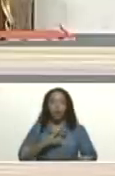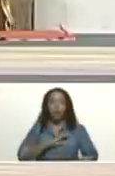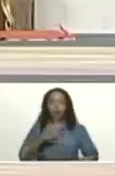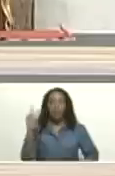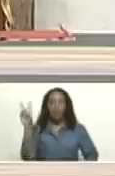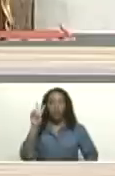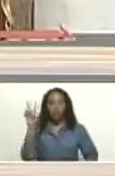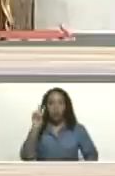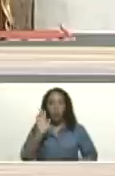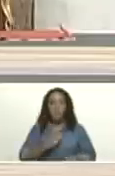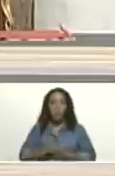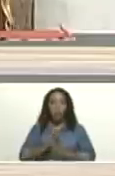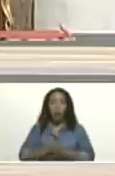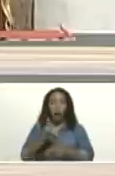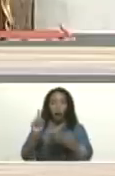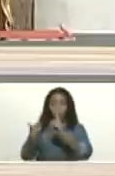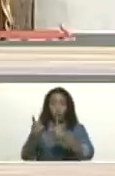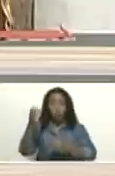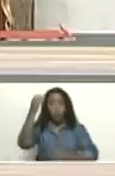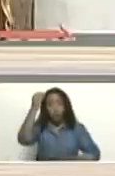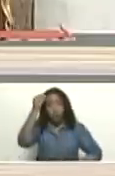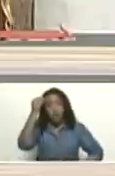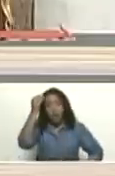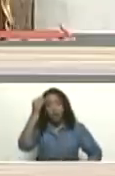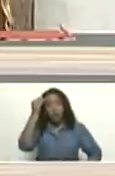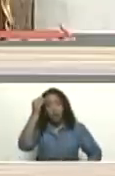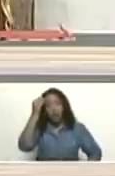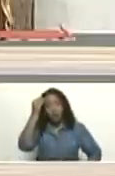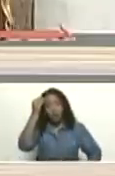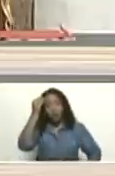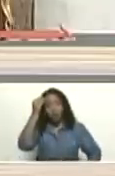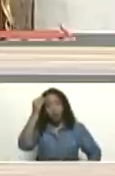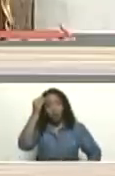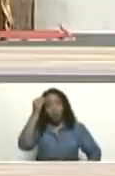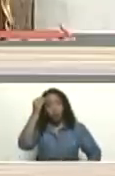Porque hay quienes creen que tienen